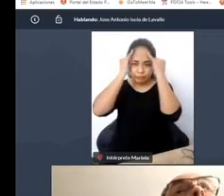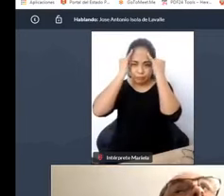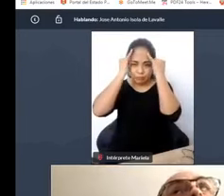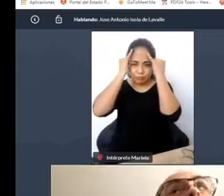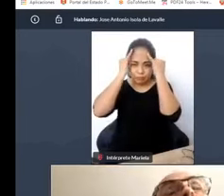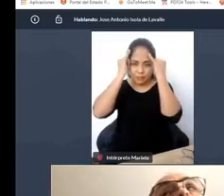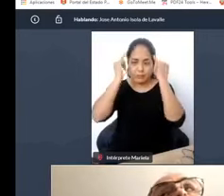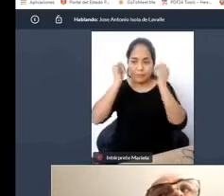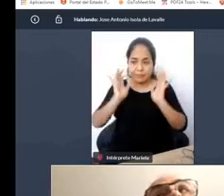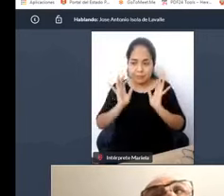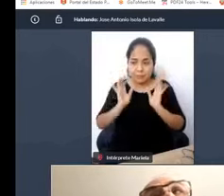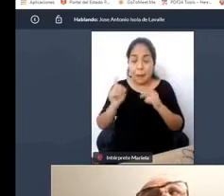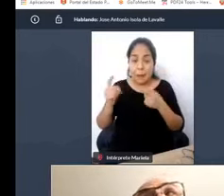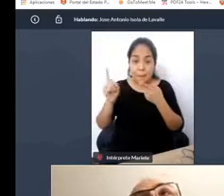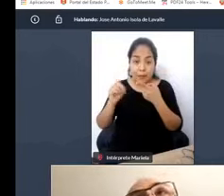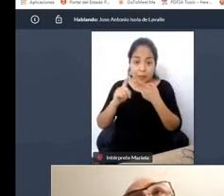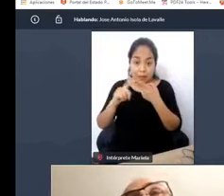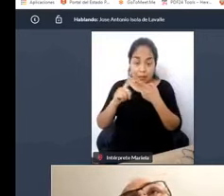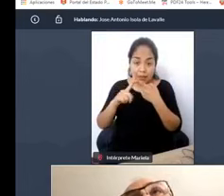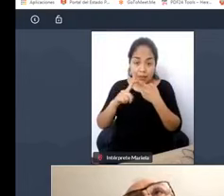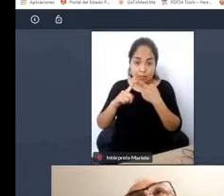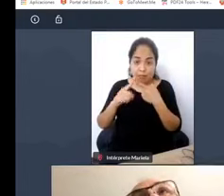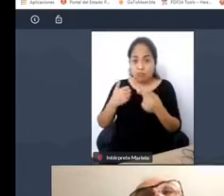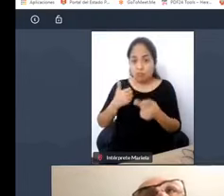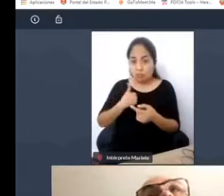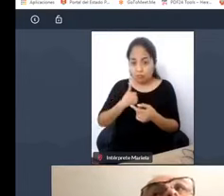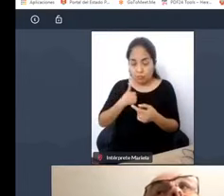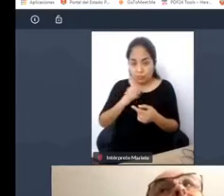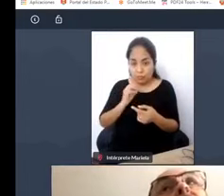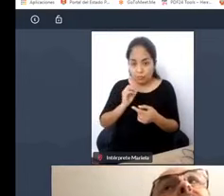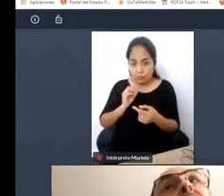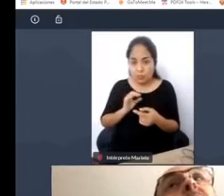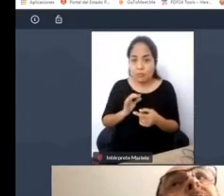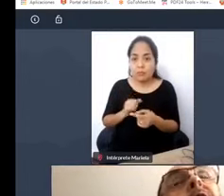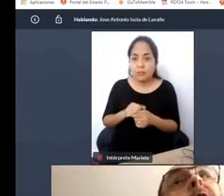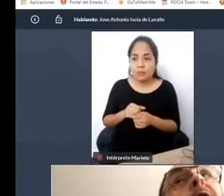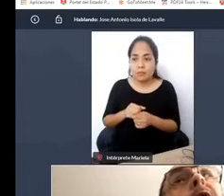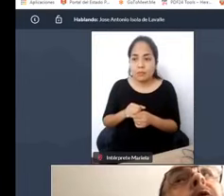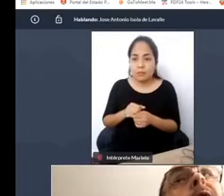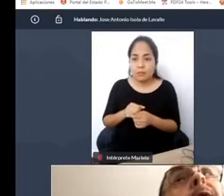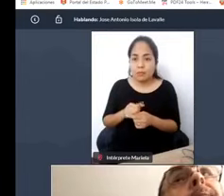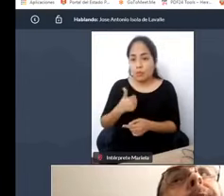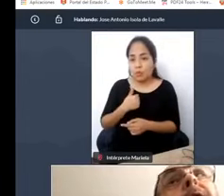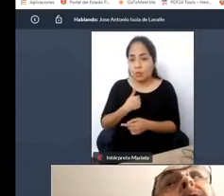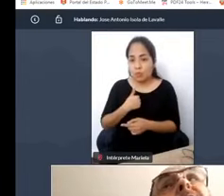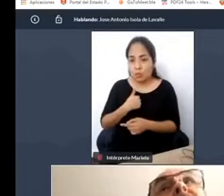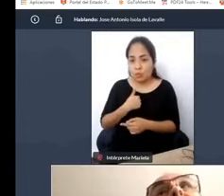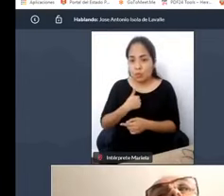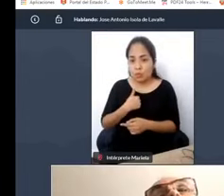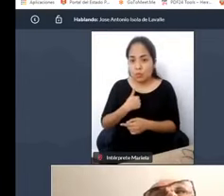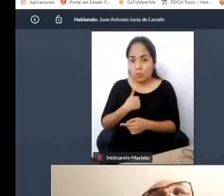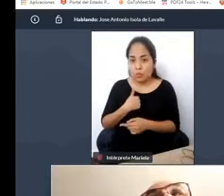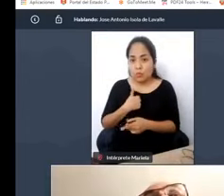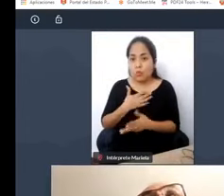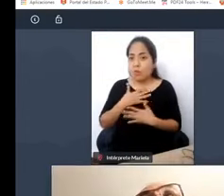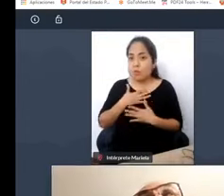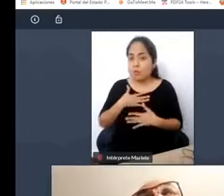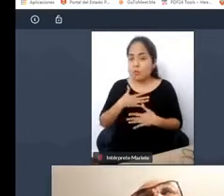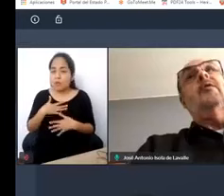El primero de ellos, en mi caso, este, yo soy una persona que tiene una paraplegia flácida